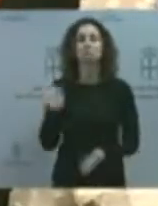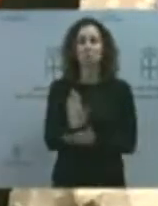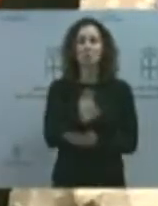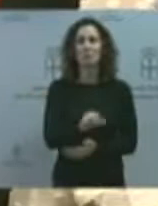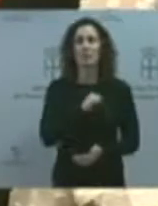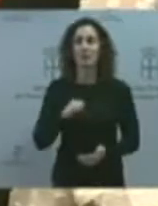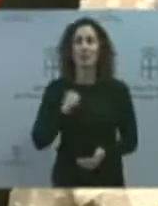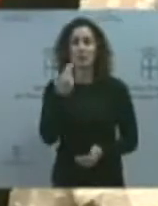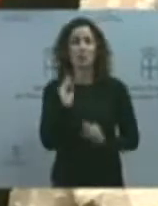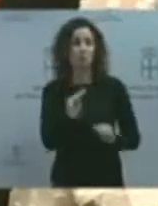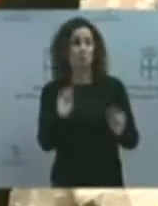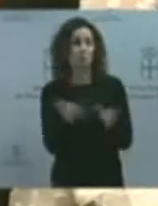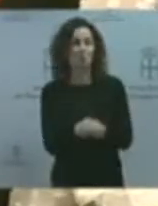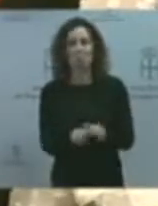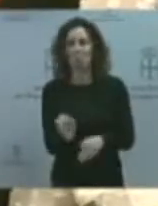consideración.